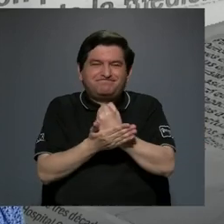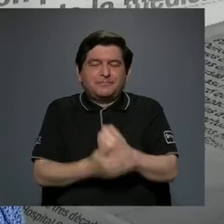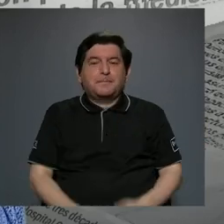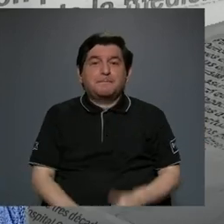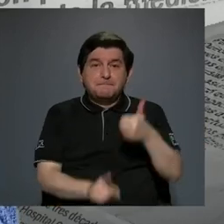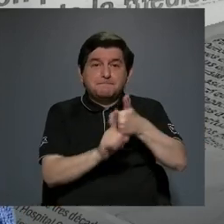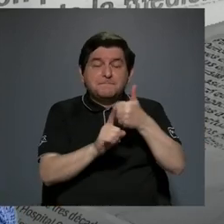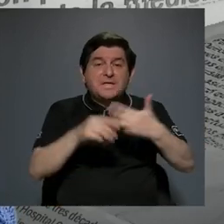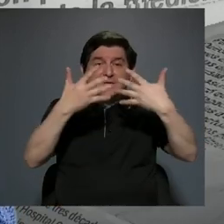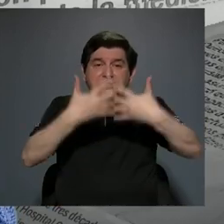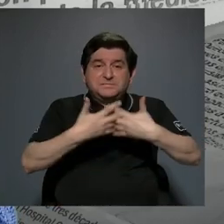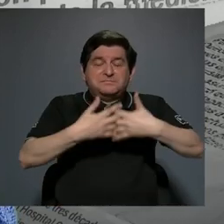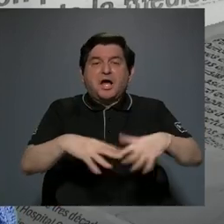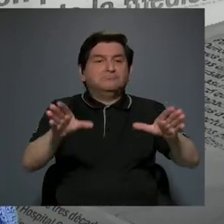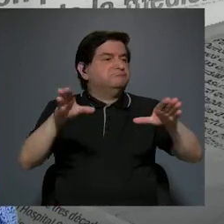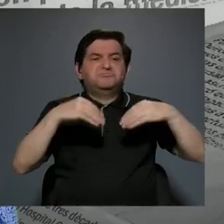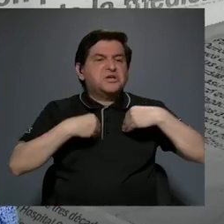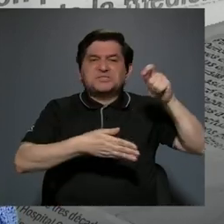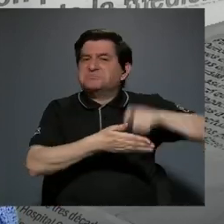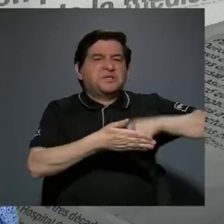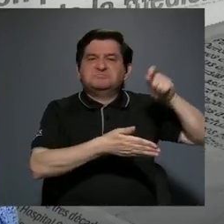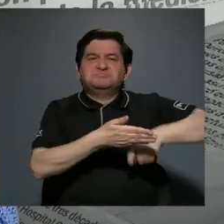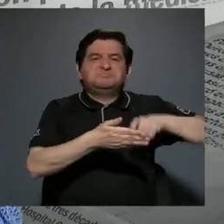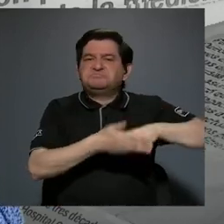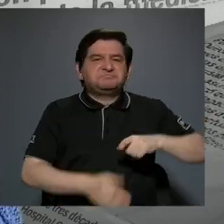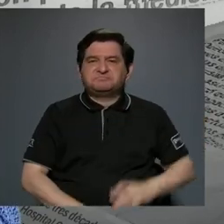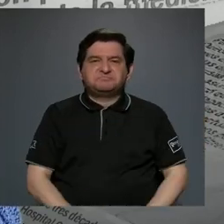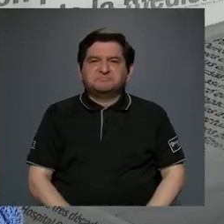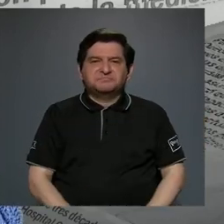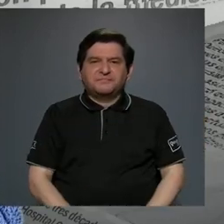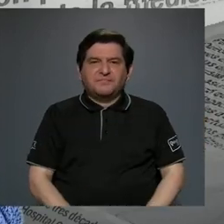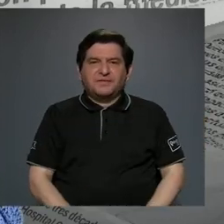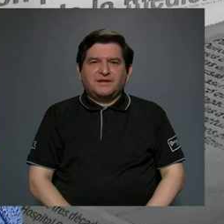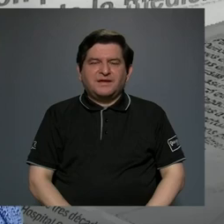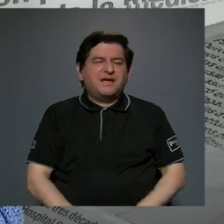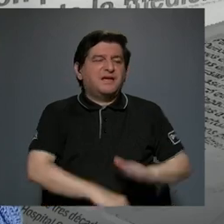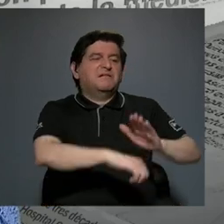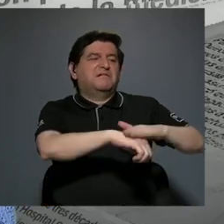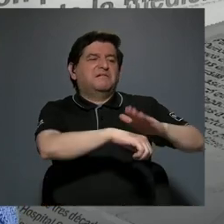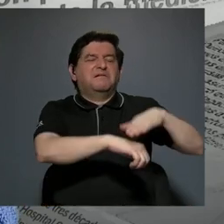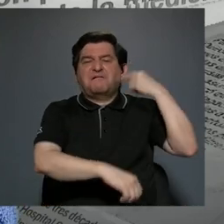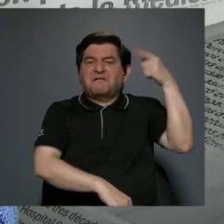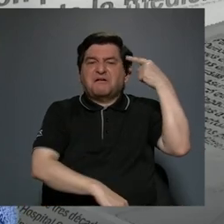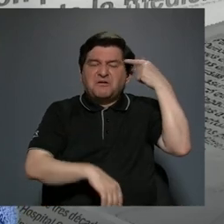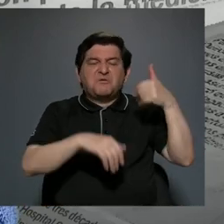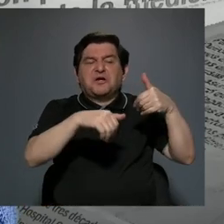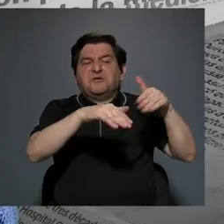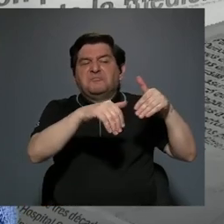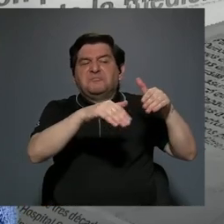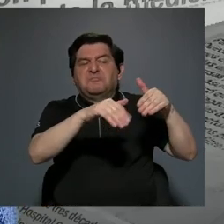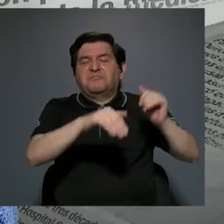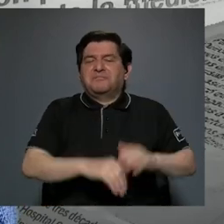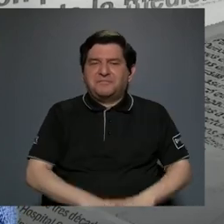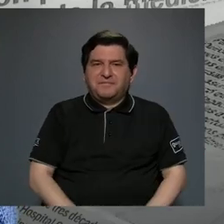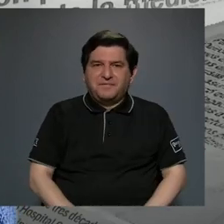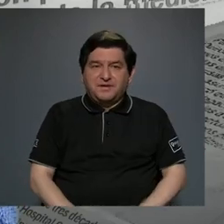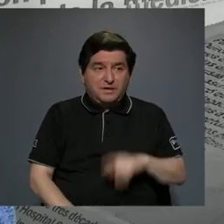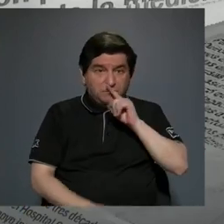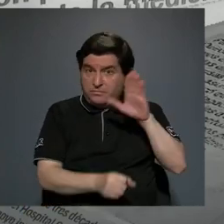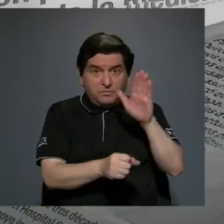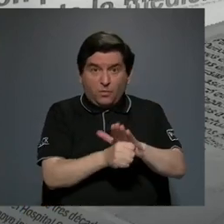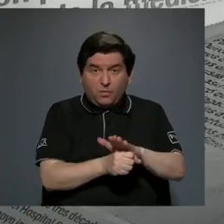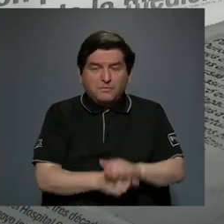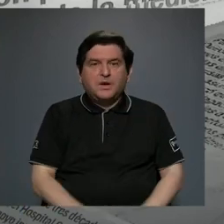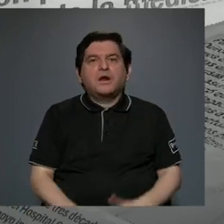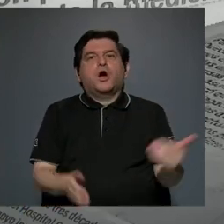la misma compañía no reconoce lo que firmó y hay una alcahuetería del gobierno para que eso no se cumpla.